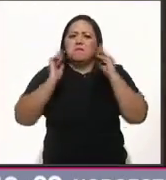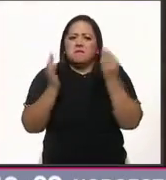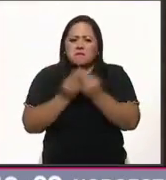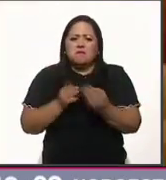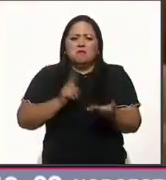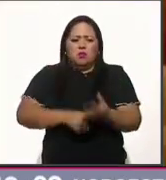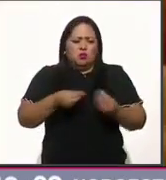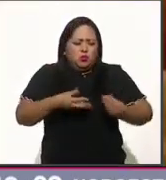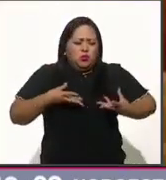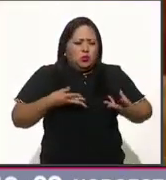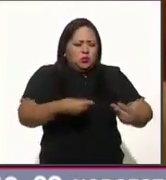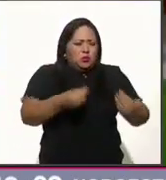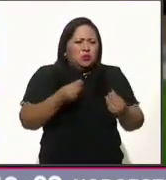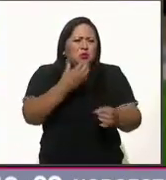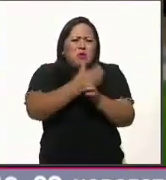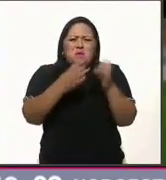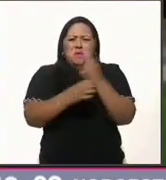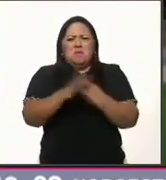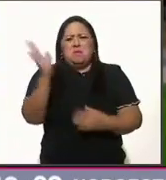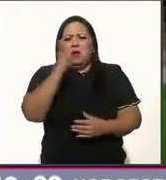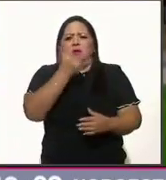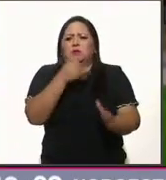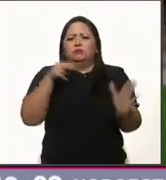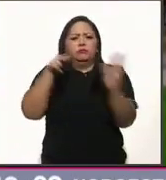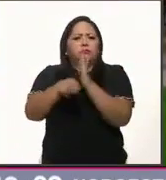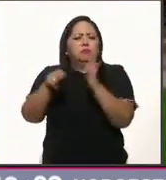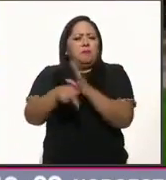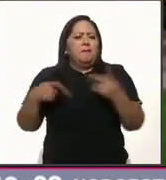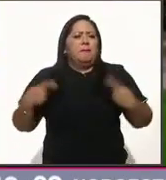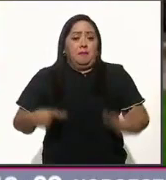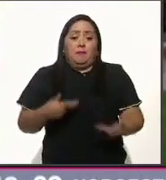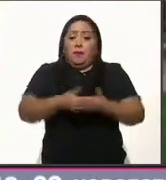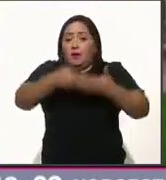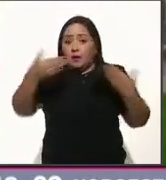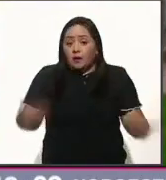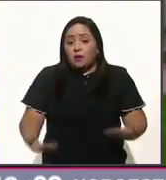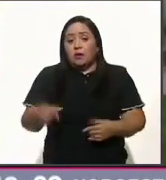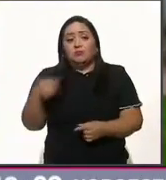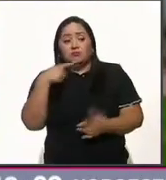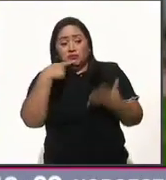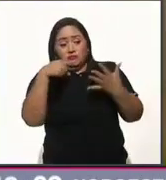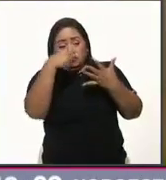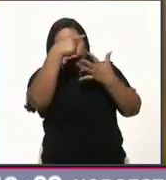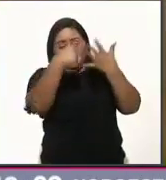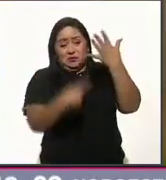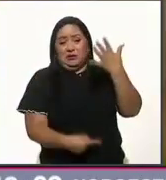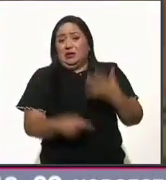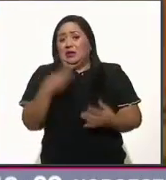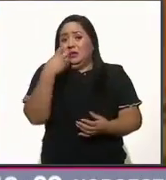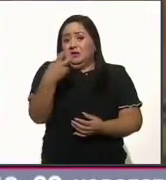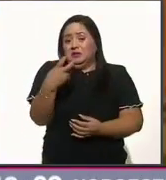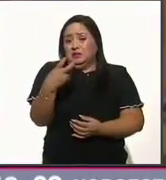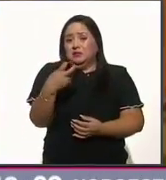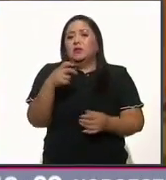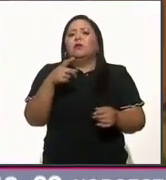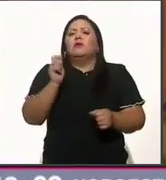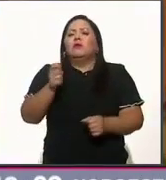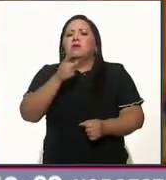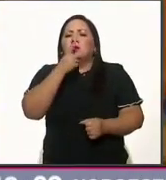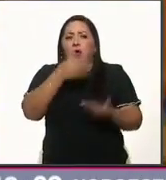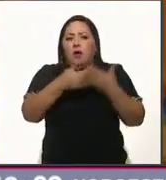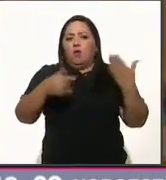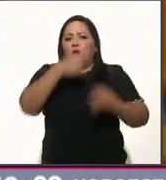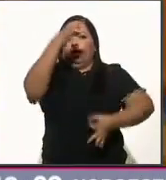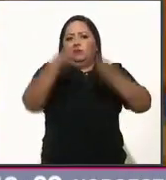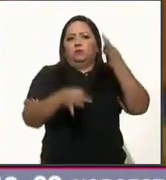la malversación del erario público y asesinatos. Hoy, esas acusaciones son algunos de los delitos por los cuales se